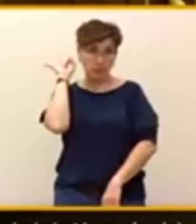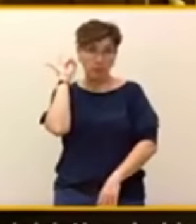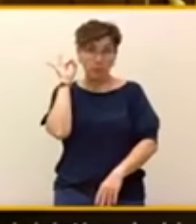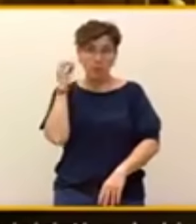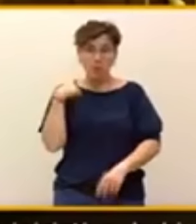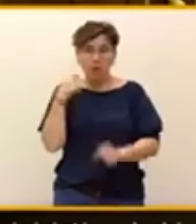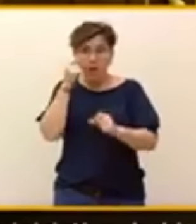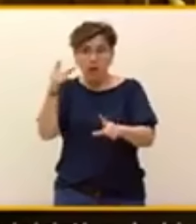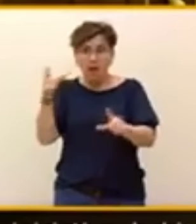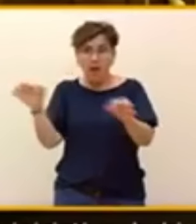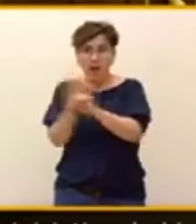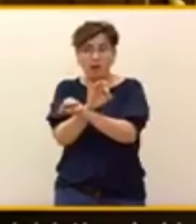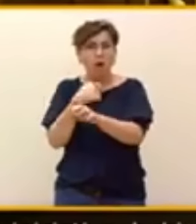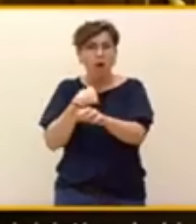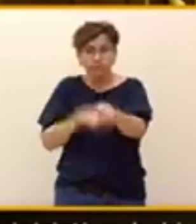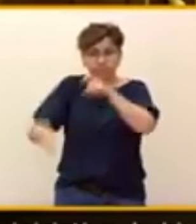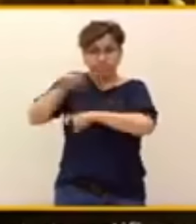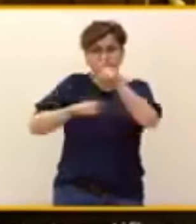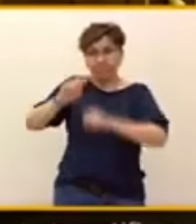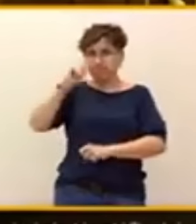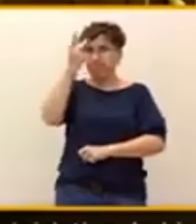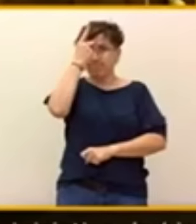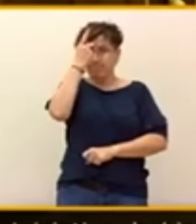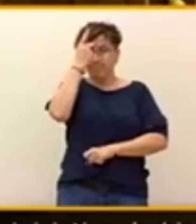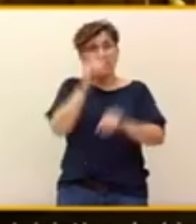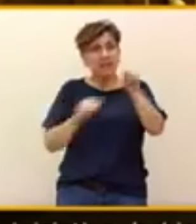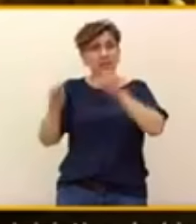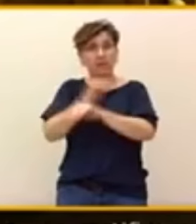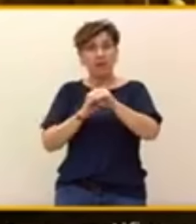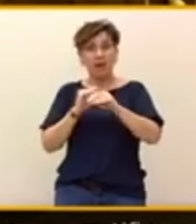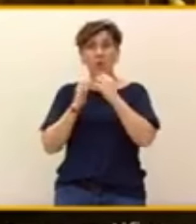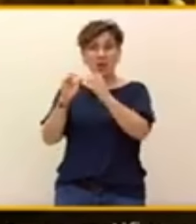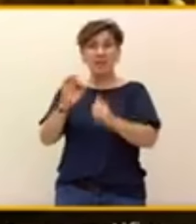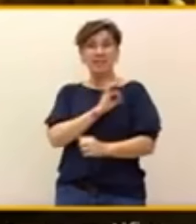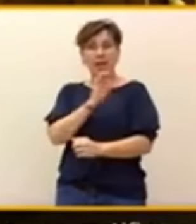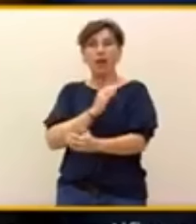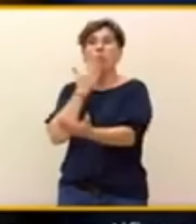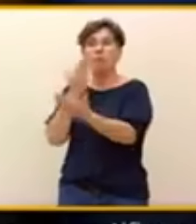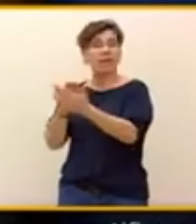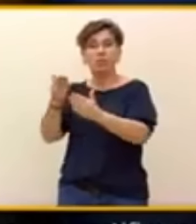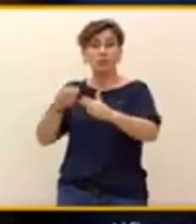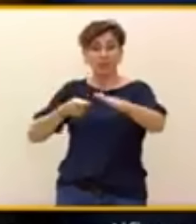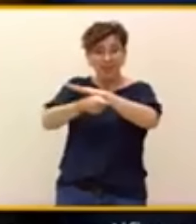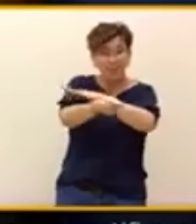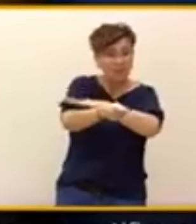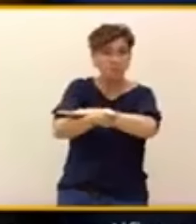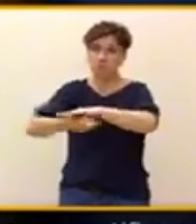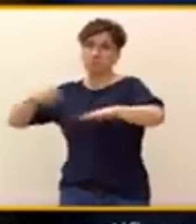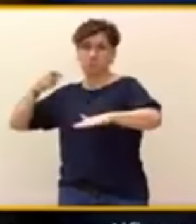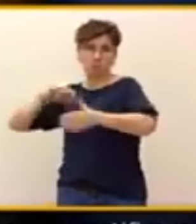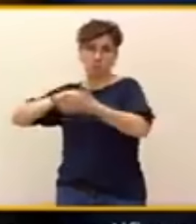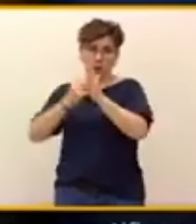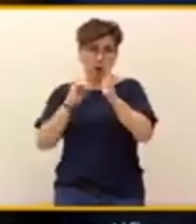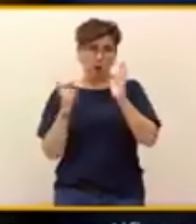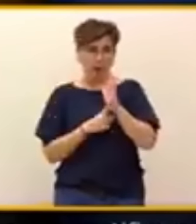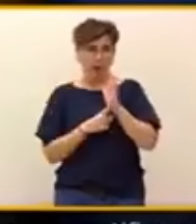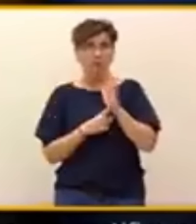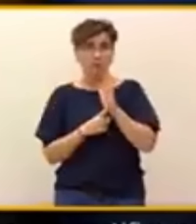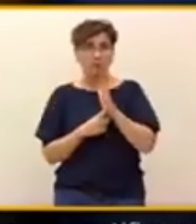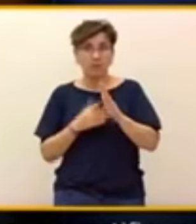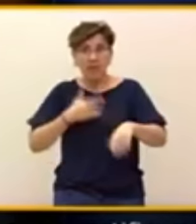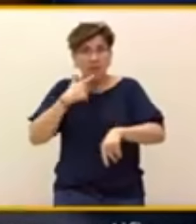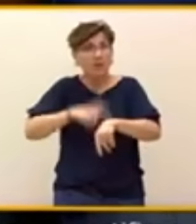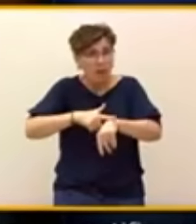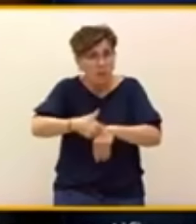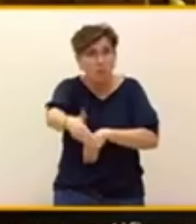y en el Senado votamos la retirada de este proyecto de ley. Por lo tanto, hay tiempo. Señorías, señor presidente, hay tiempo. De